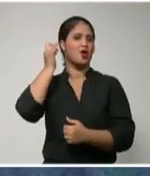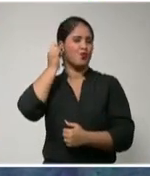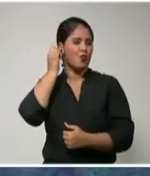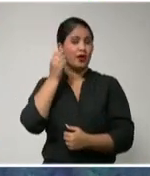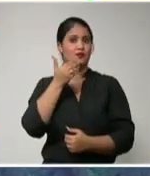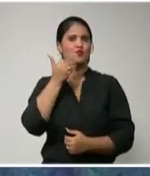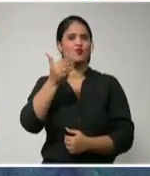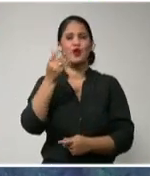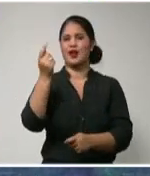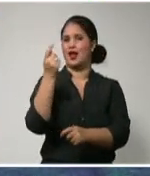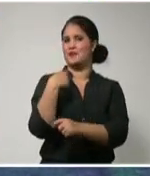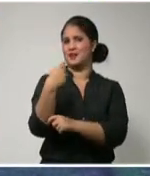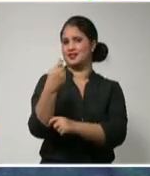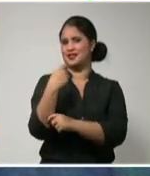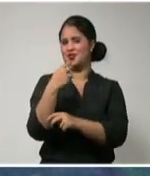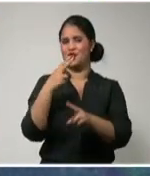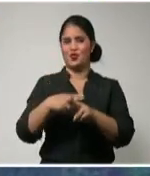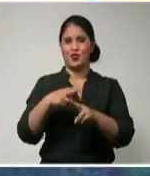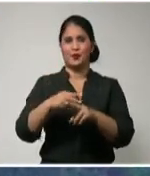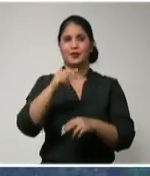buena en estimulación temprana.